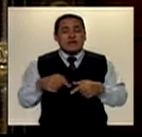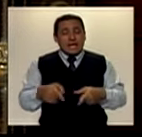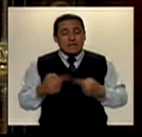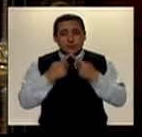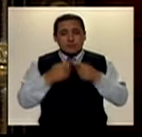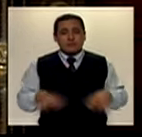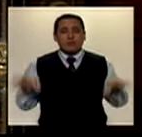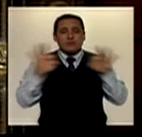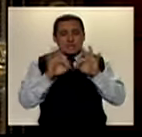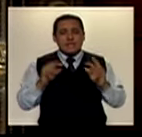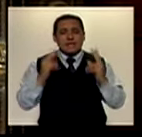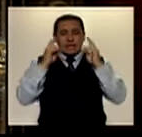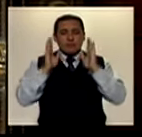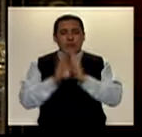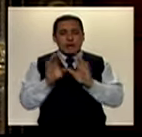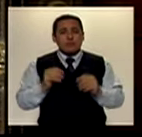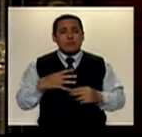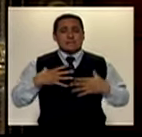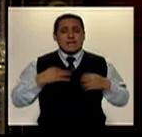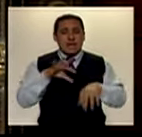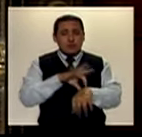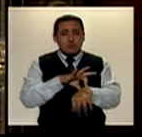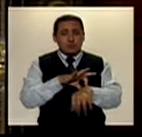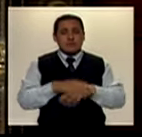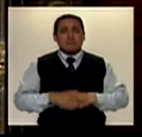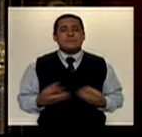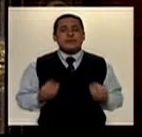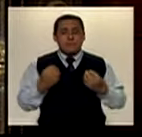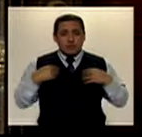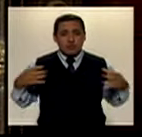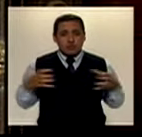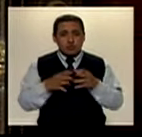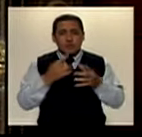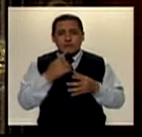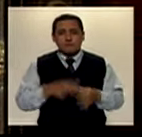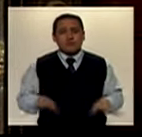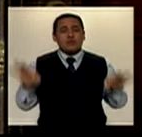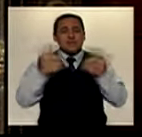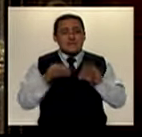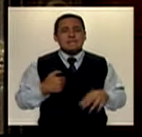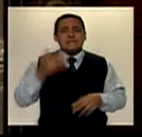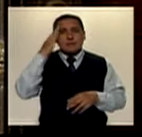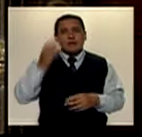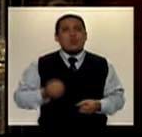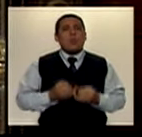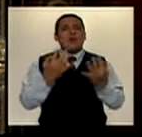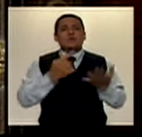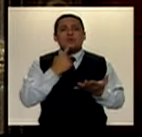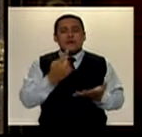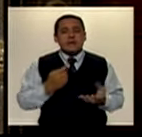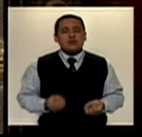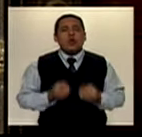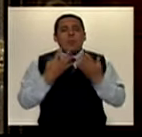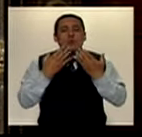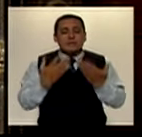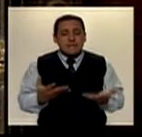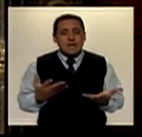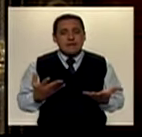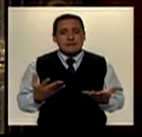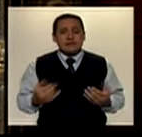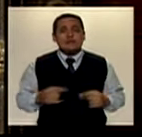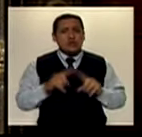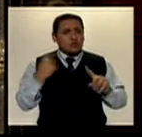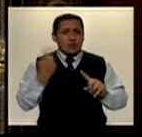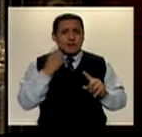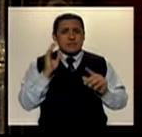es muy importante. En materia de salud, para nosotros lo fundamental es saber cuántos son, cómo están, y no